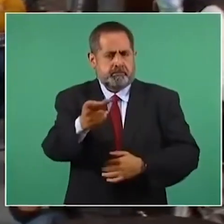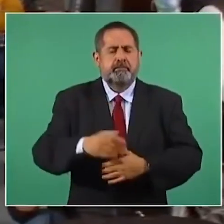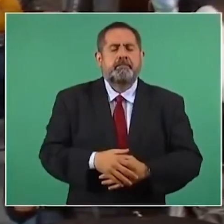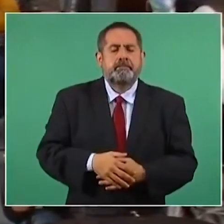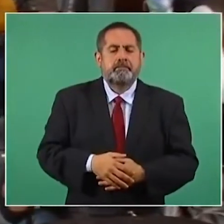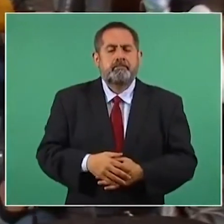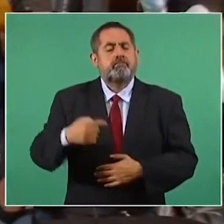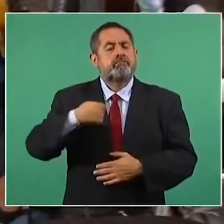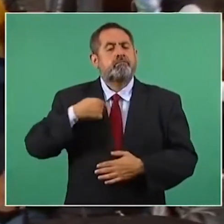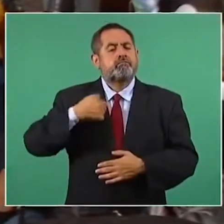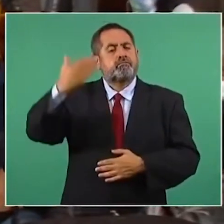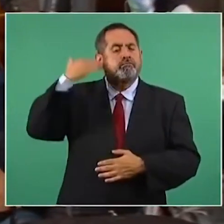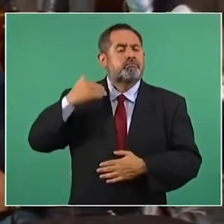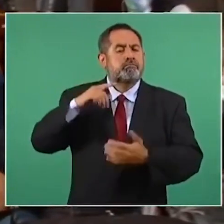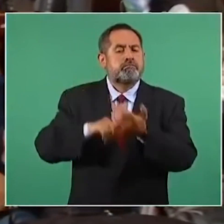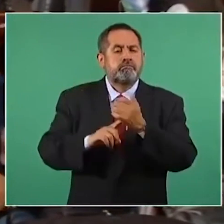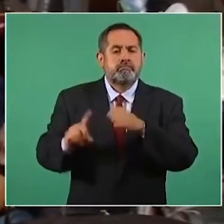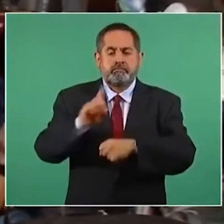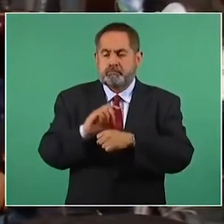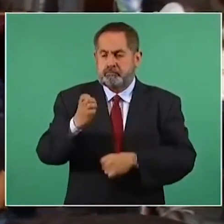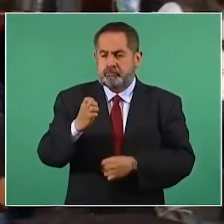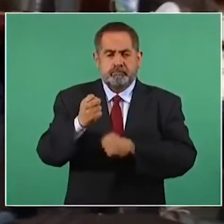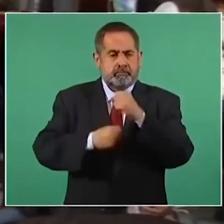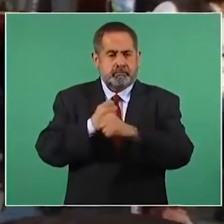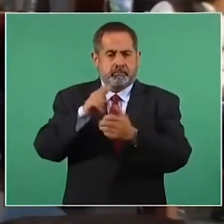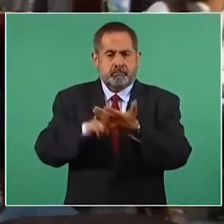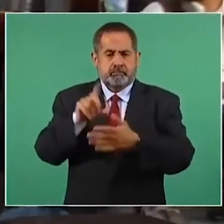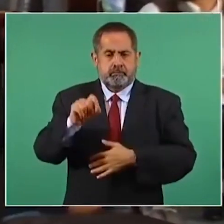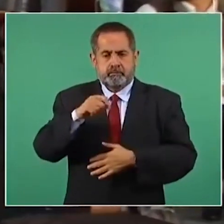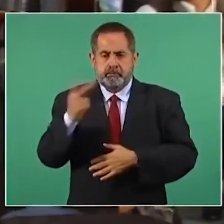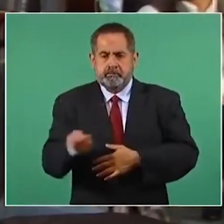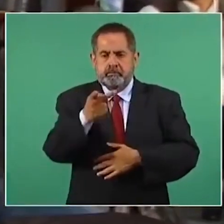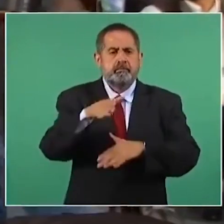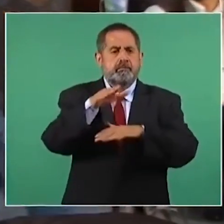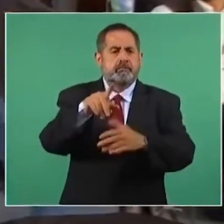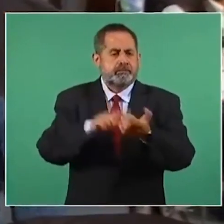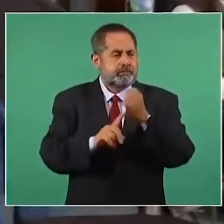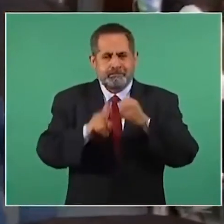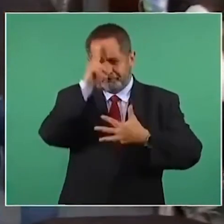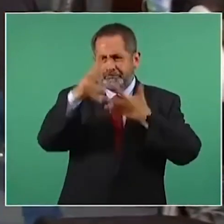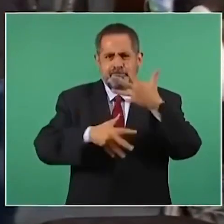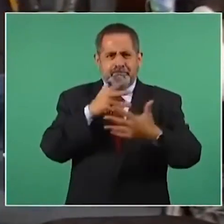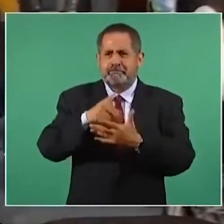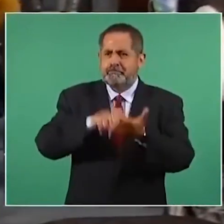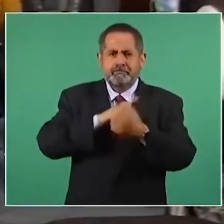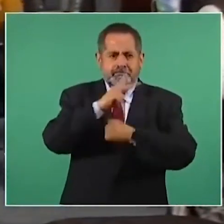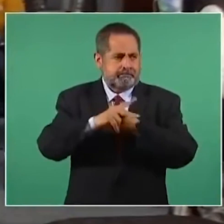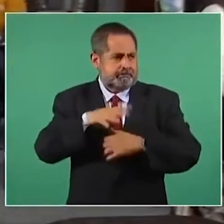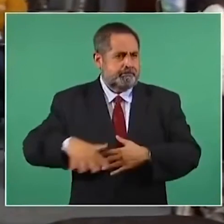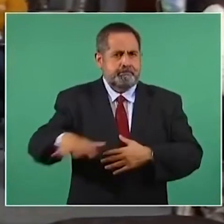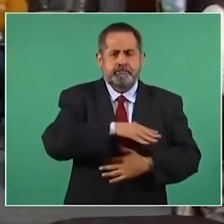el periodista Jorge Ramos dijo tener otros datos. En redes sociales, el comunicador hizo una comparación sobre el número de asesinatos